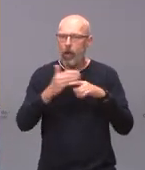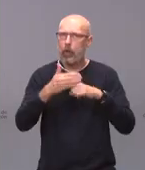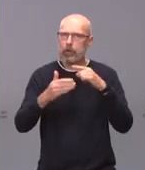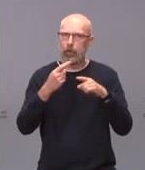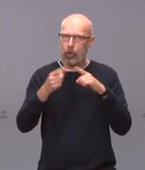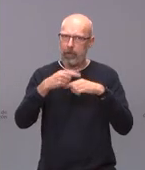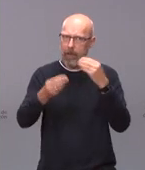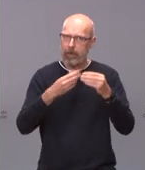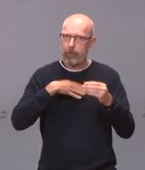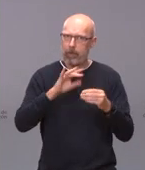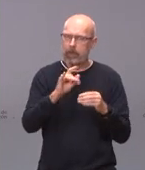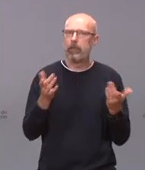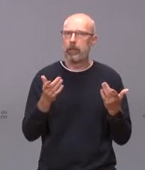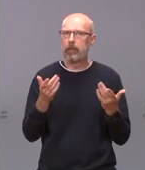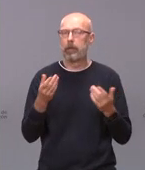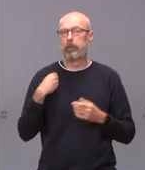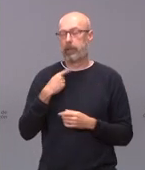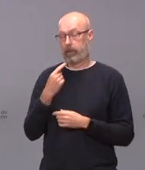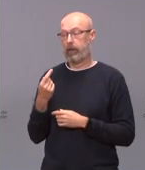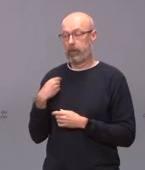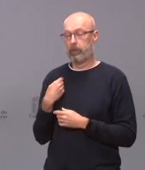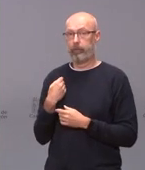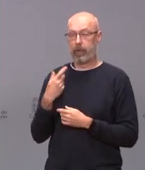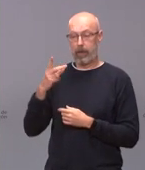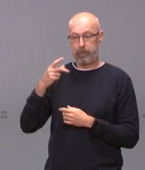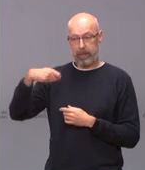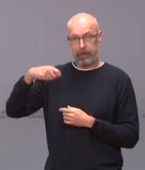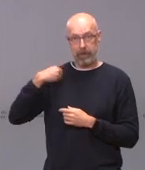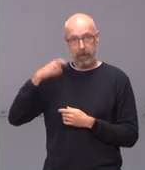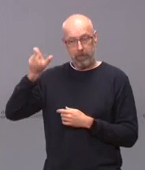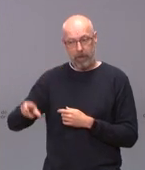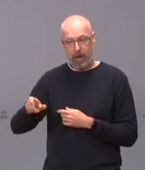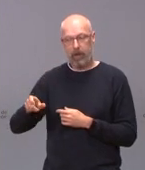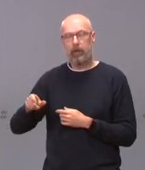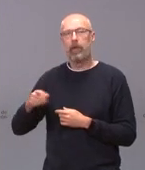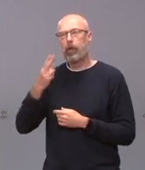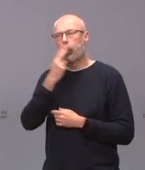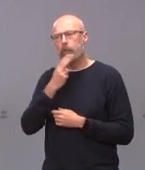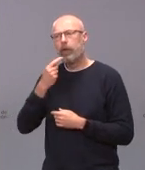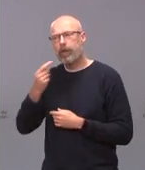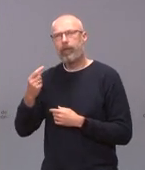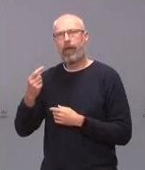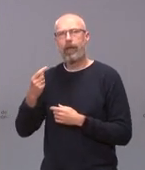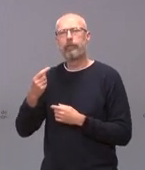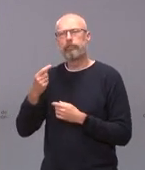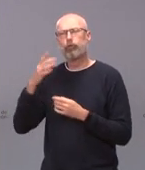¿Es la misma vicepresidenta que prometió un cambio normativo o es otra vicepresidenta?